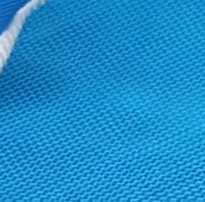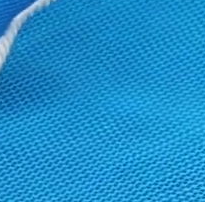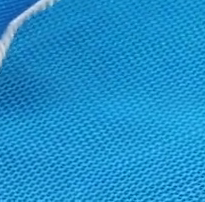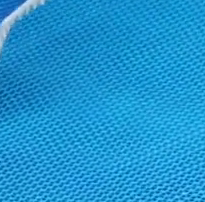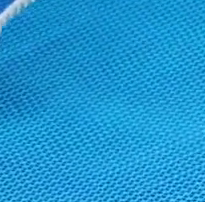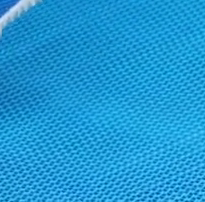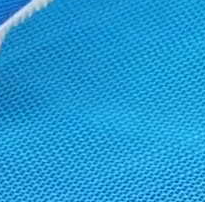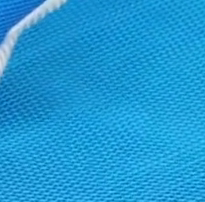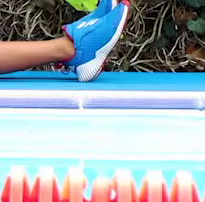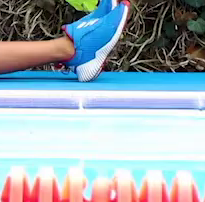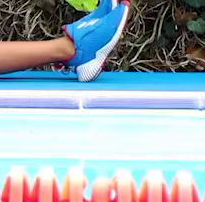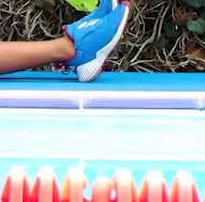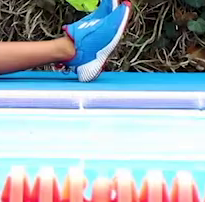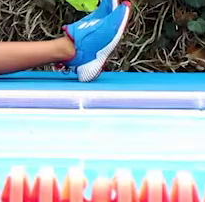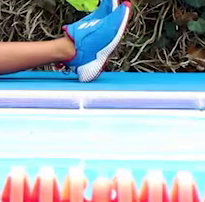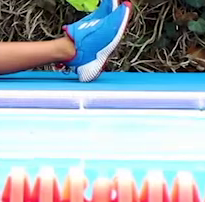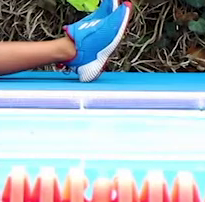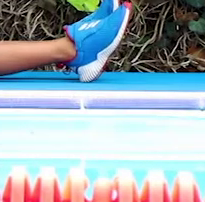Respira.